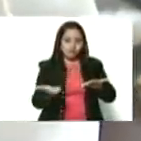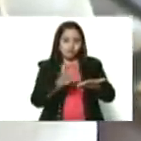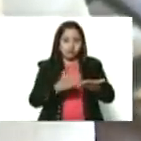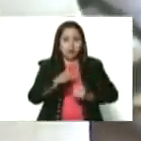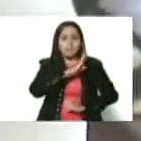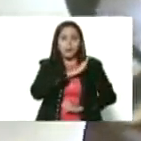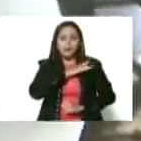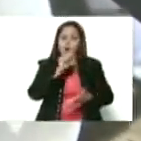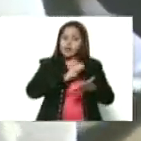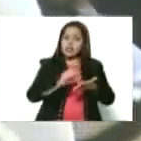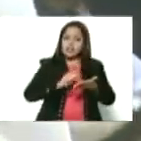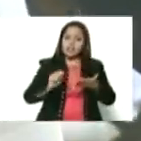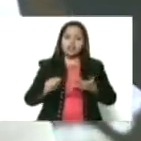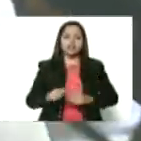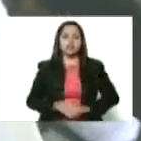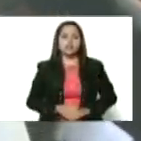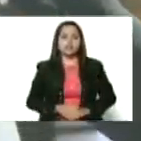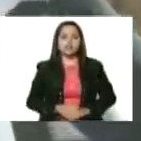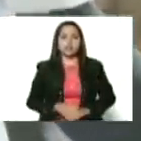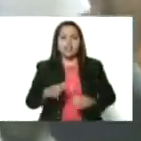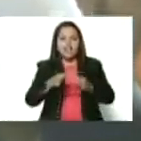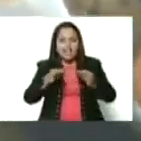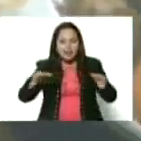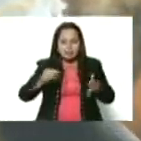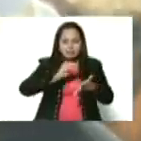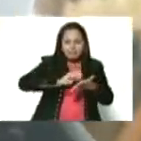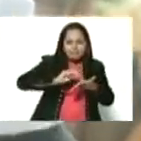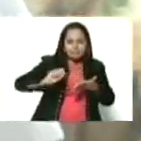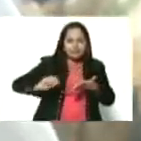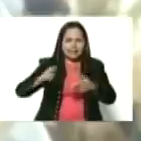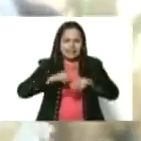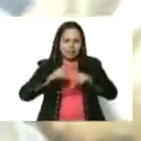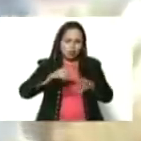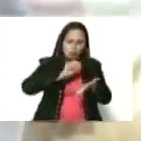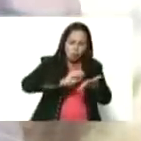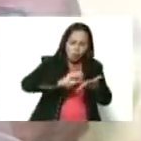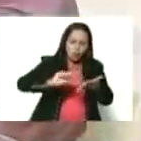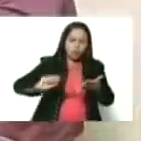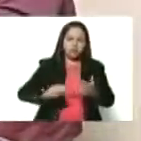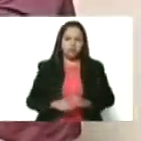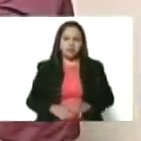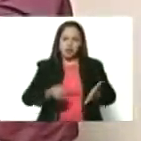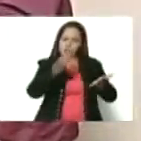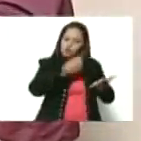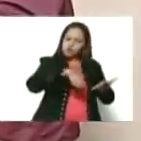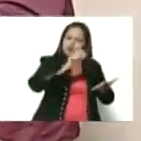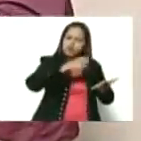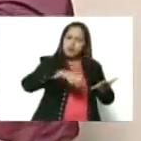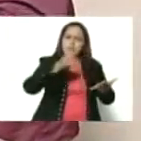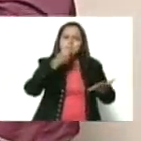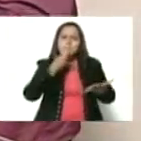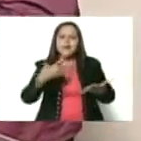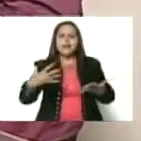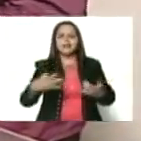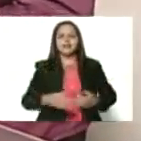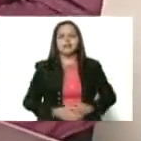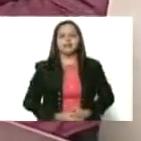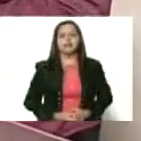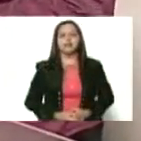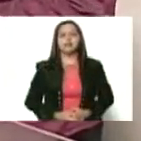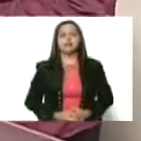Escrito este, pareciera escrito con lápiz. Sí. Una letra muy hermosa de Teresa de la Parra, Ernesto Villegas.